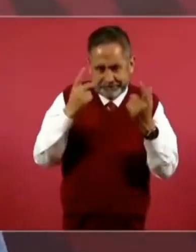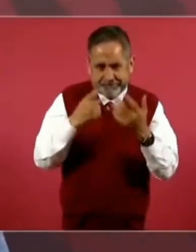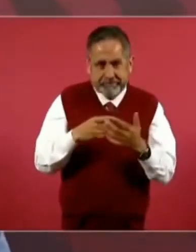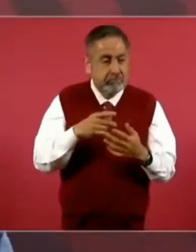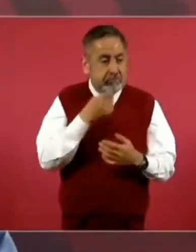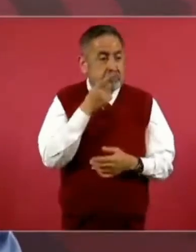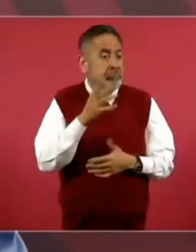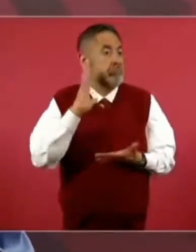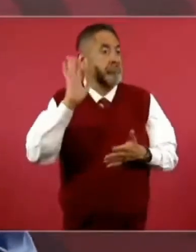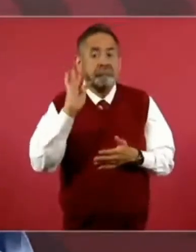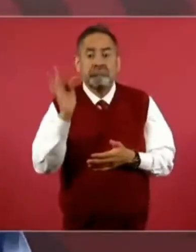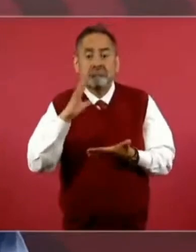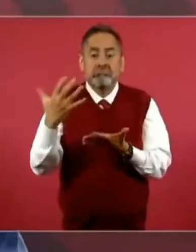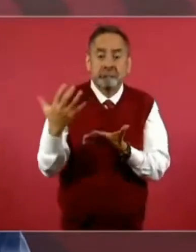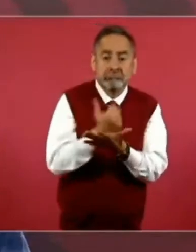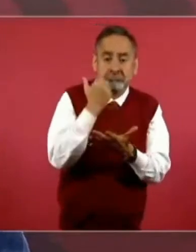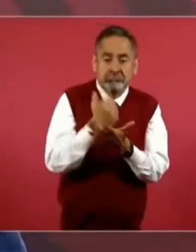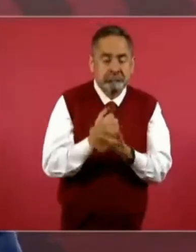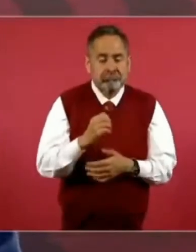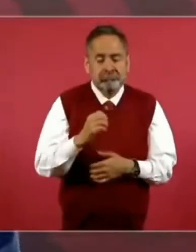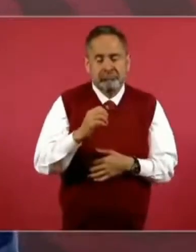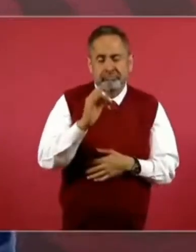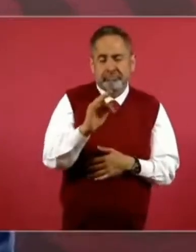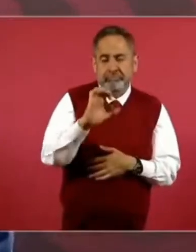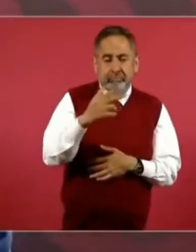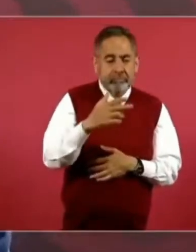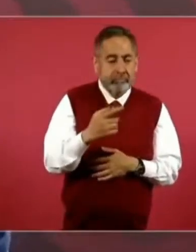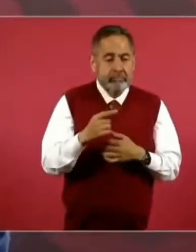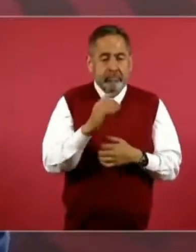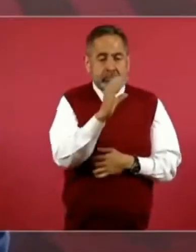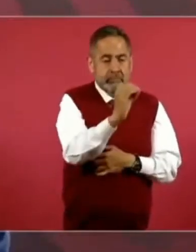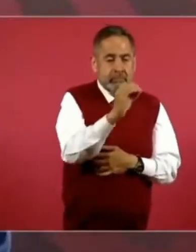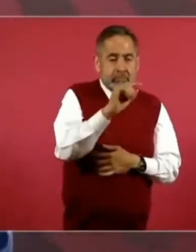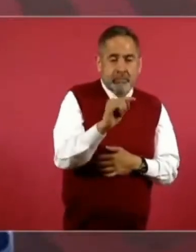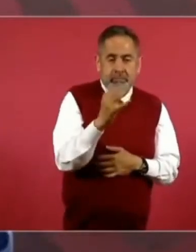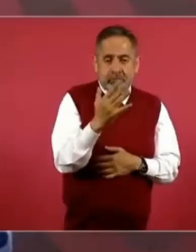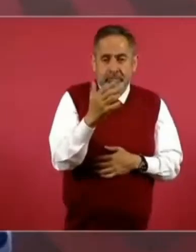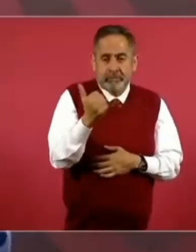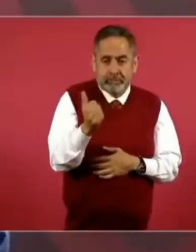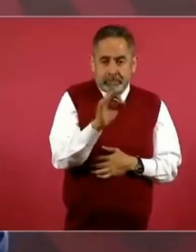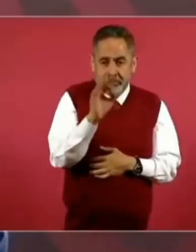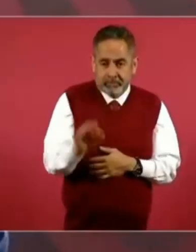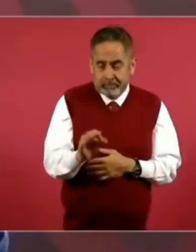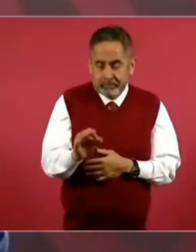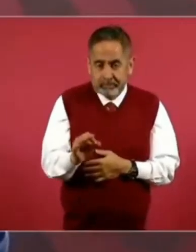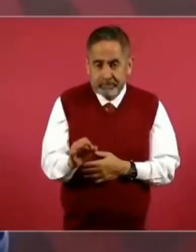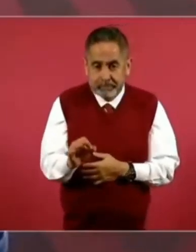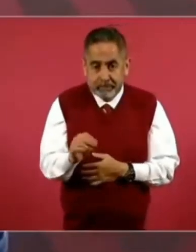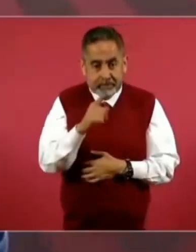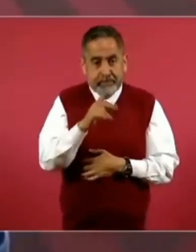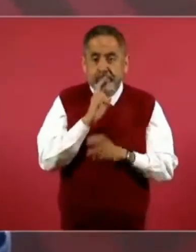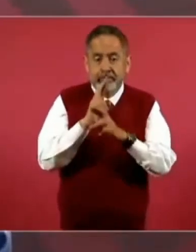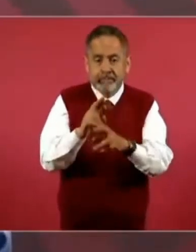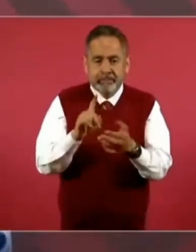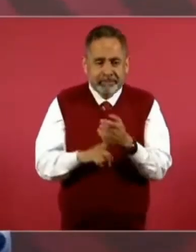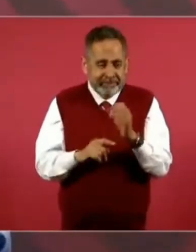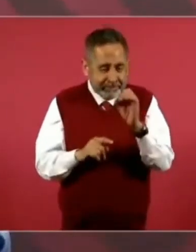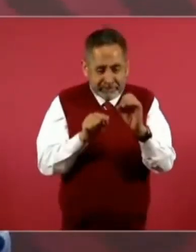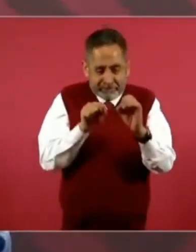había ganado Calderón con 0.56 por ciento, esa era la diferencia.